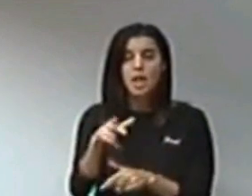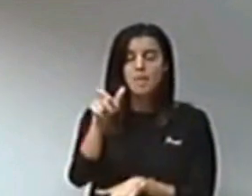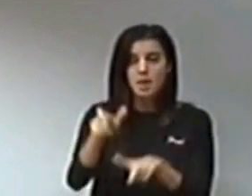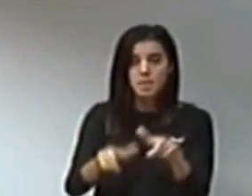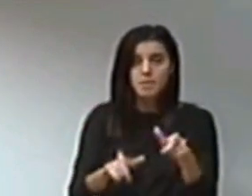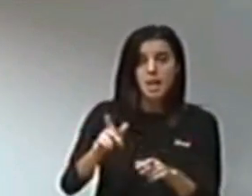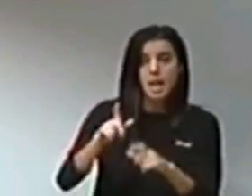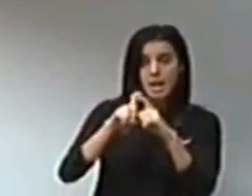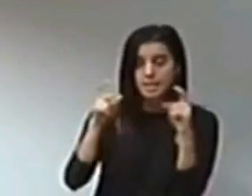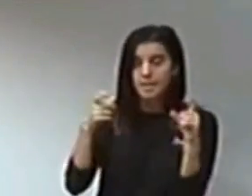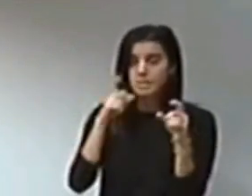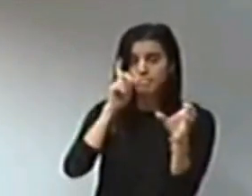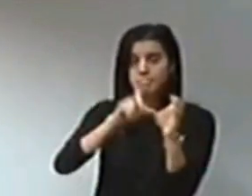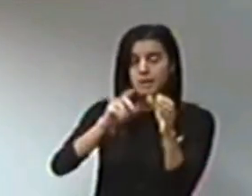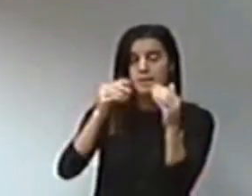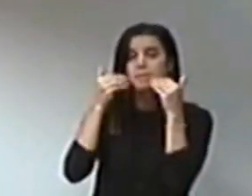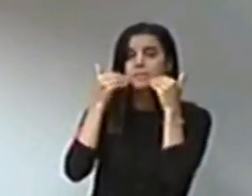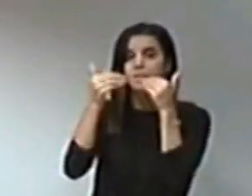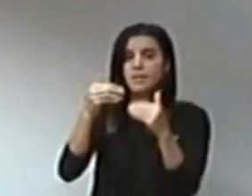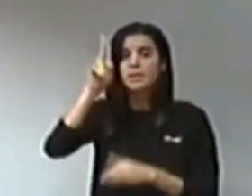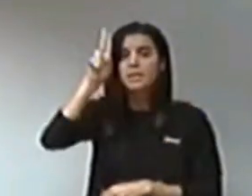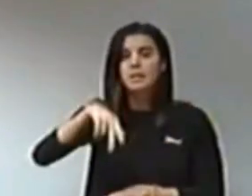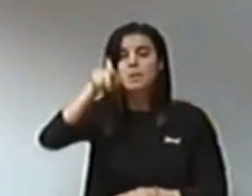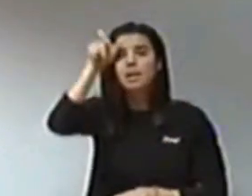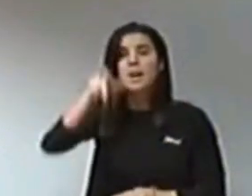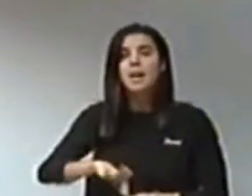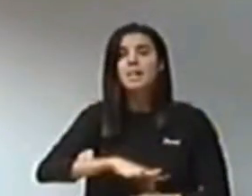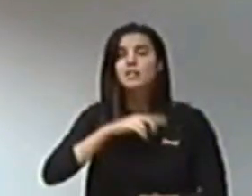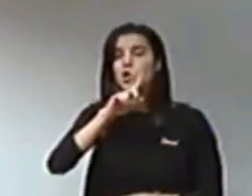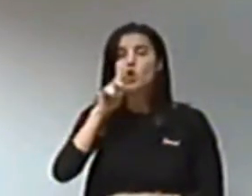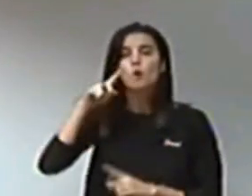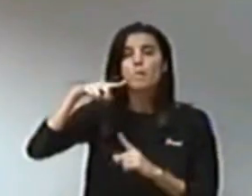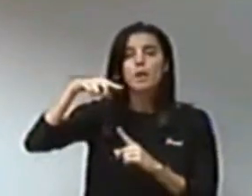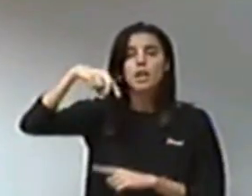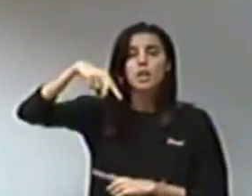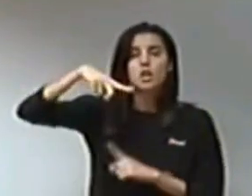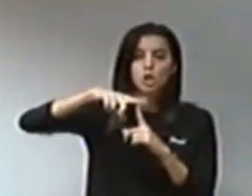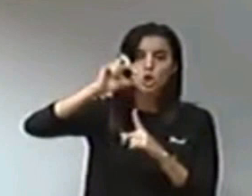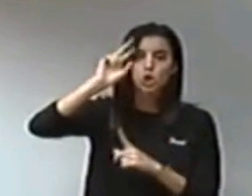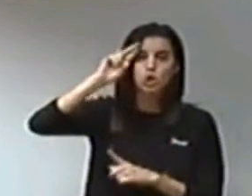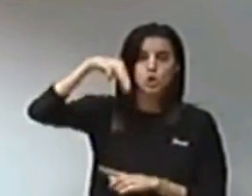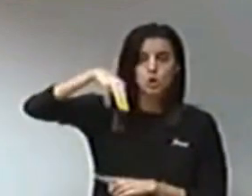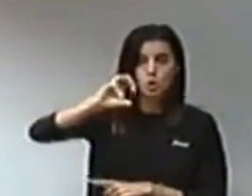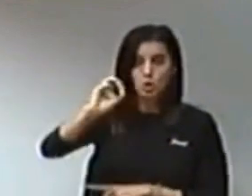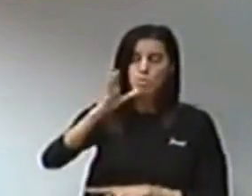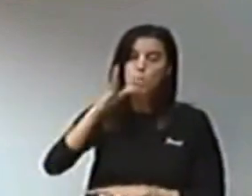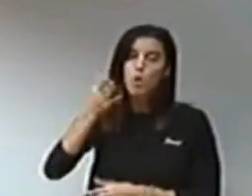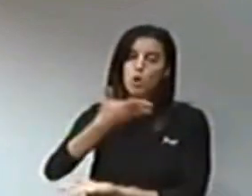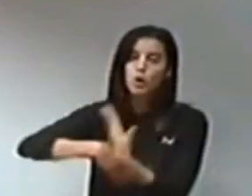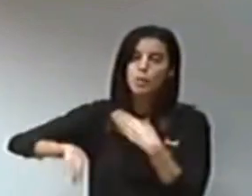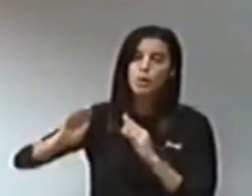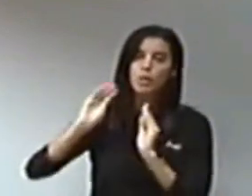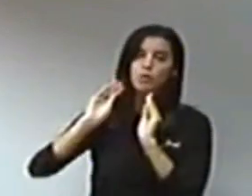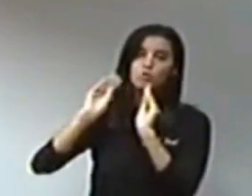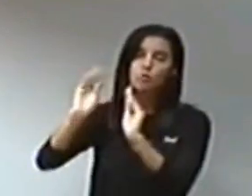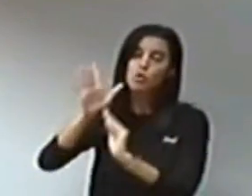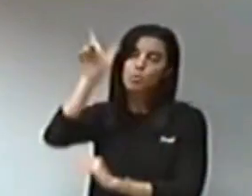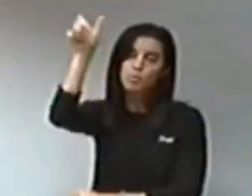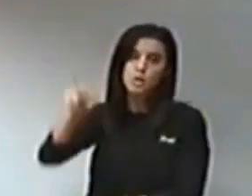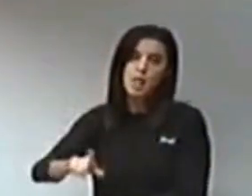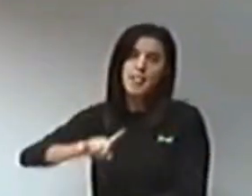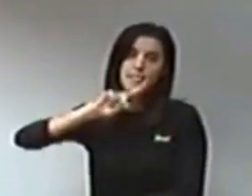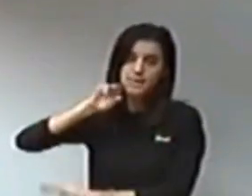entidades y también al señor Tormo, especialmente por su colaboración como